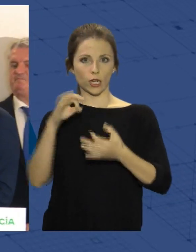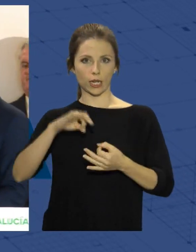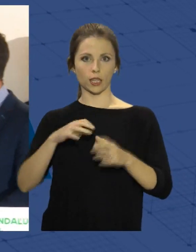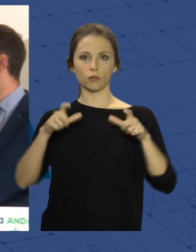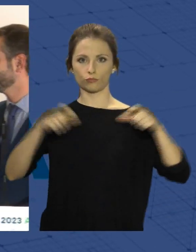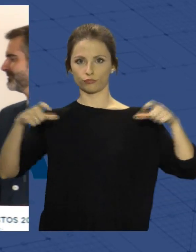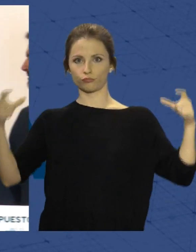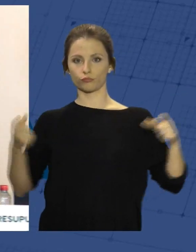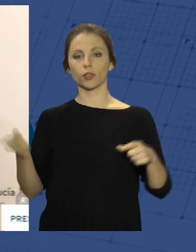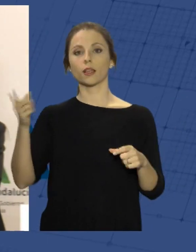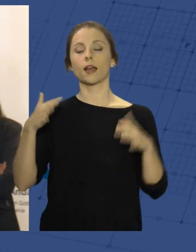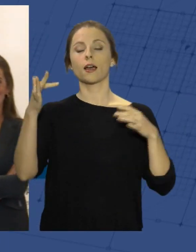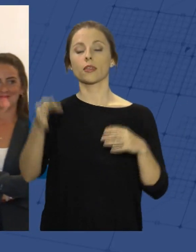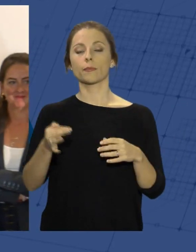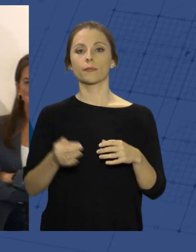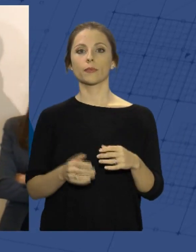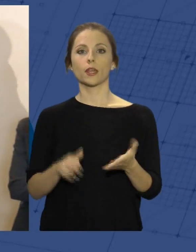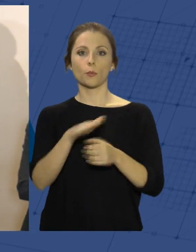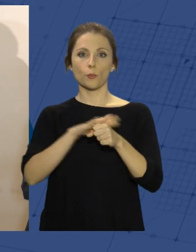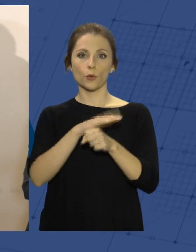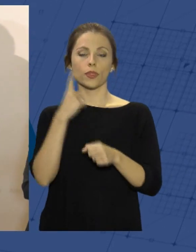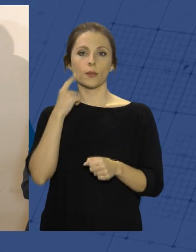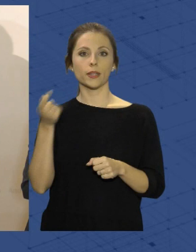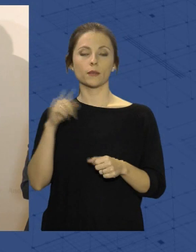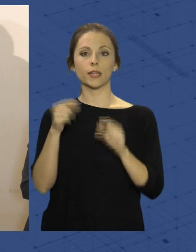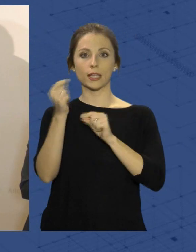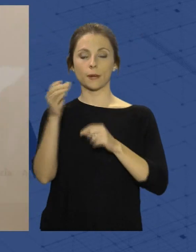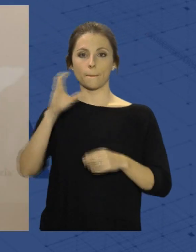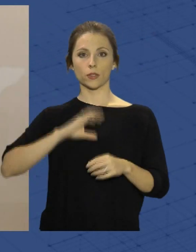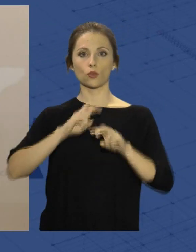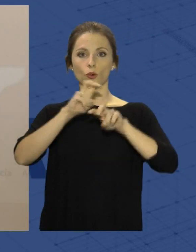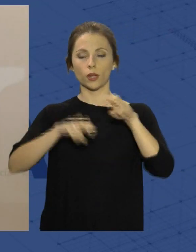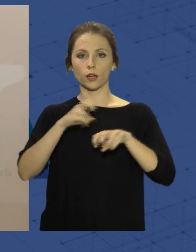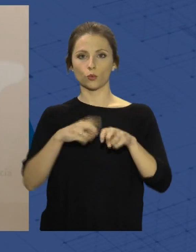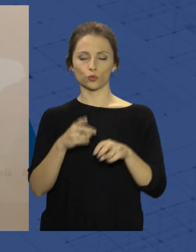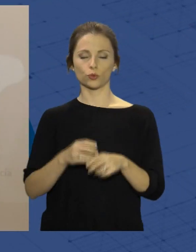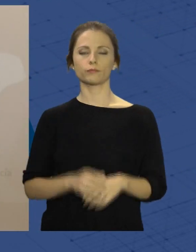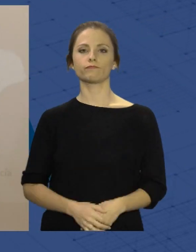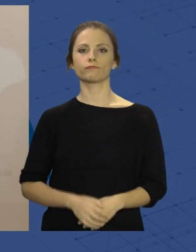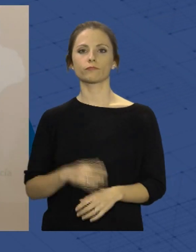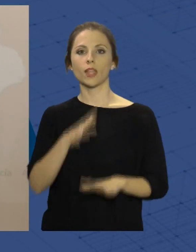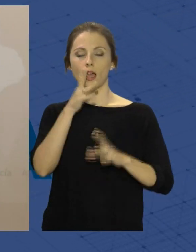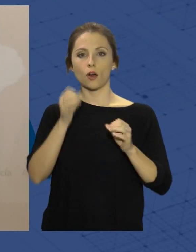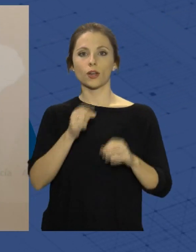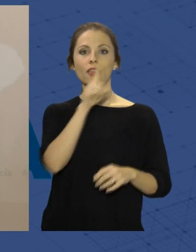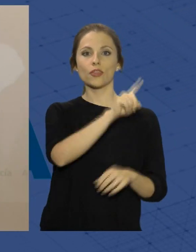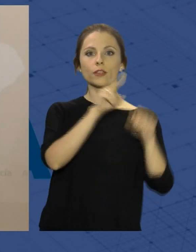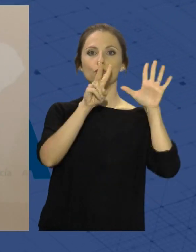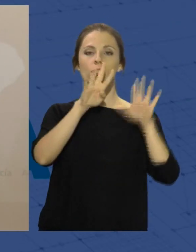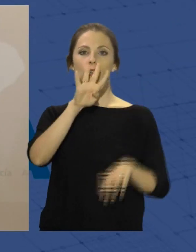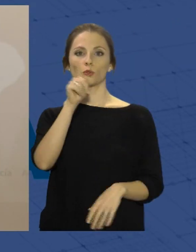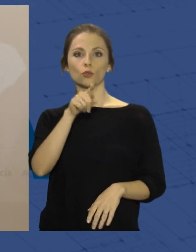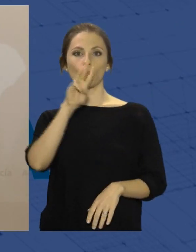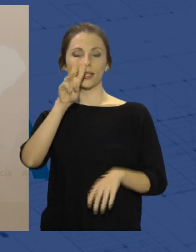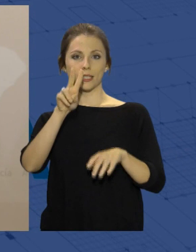Además, la provincia almeriense tiene la mayor inversión en agricultura y agua de la historia. Pasamos de 174,7